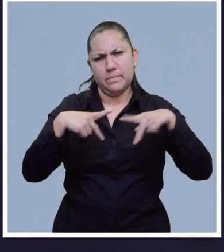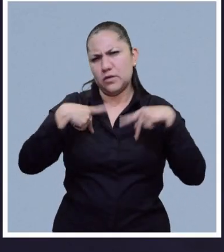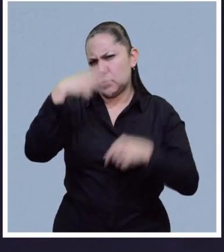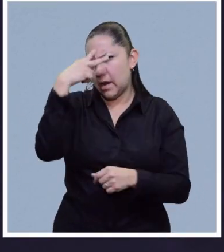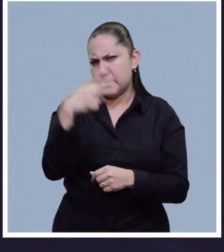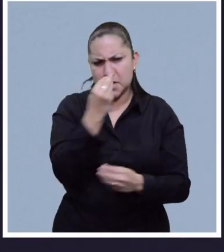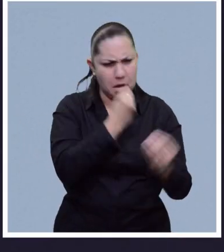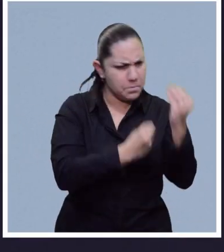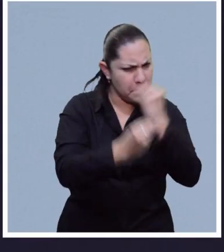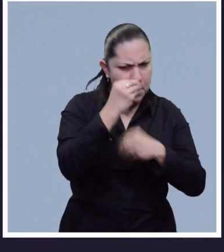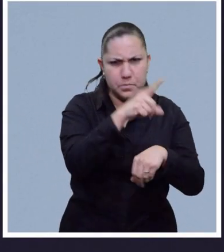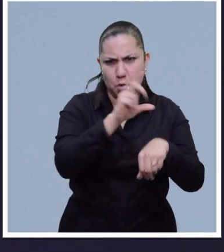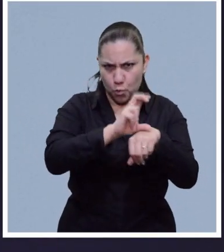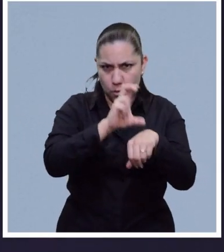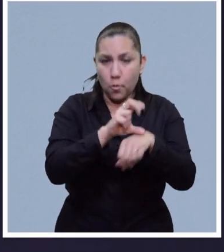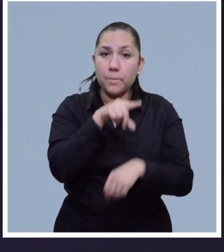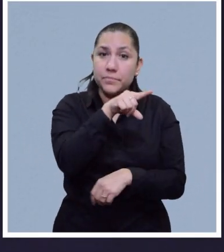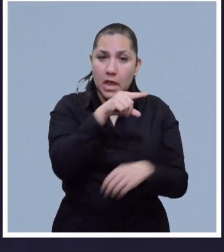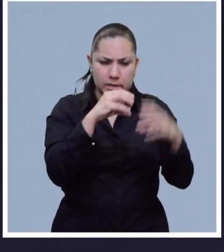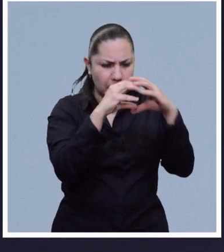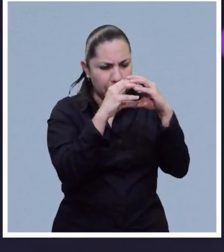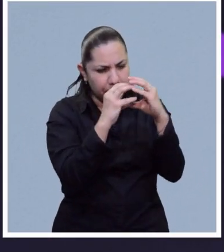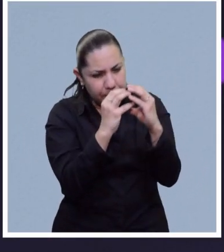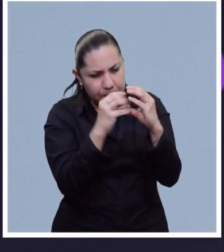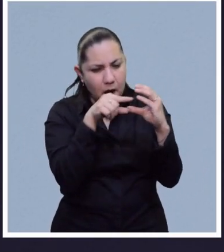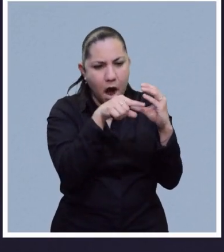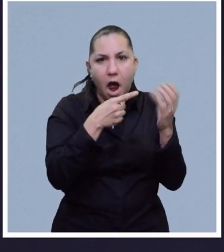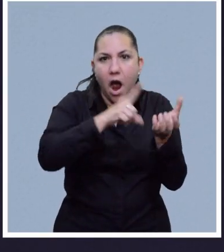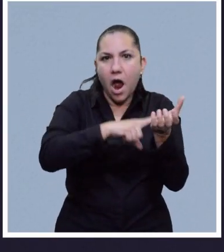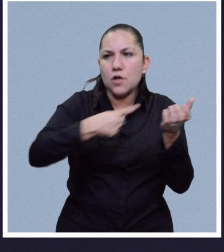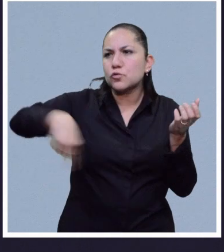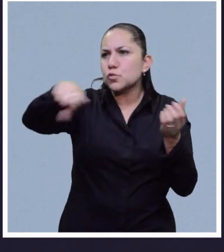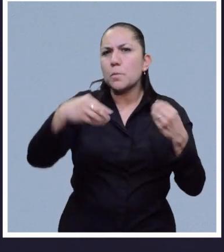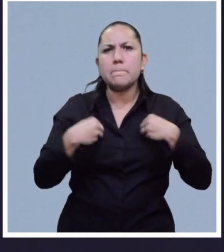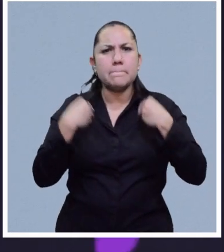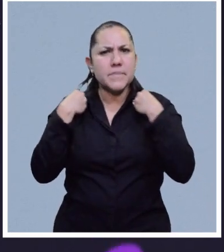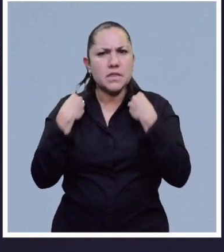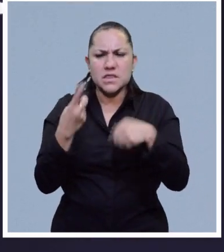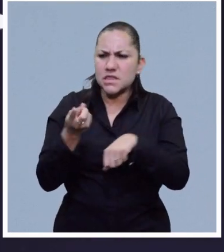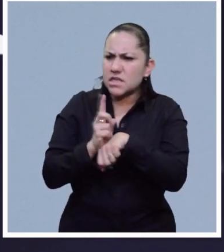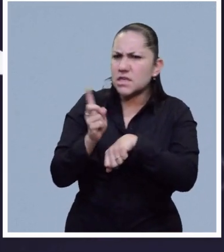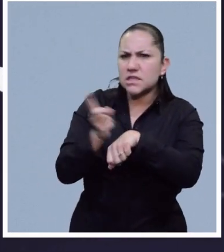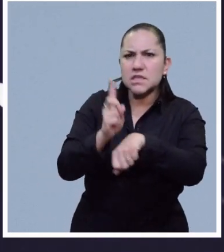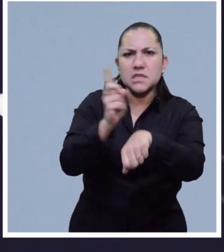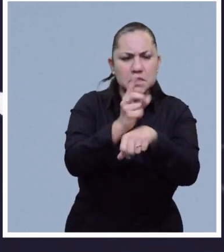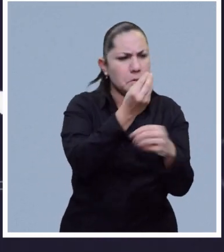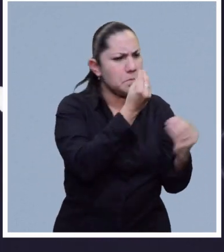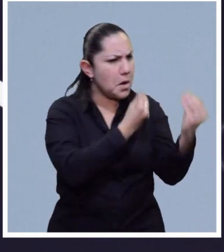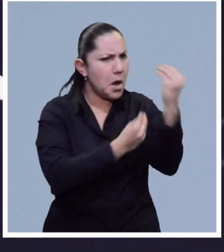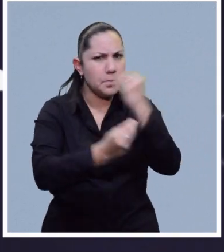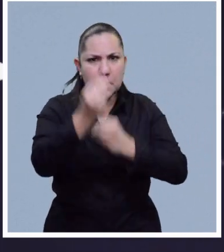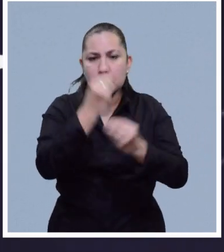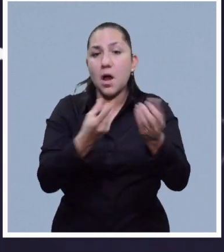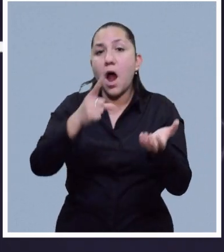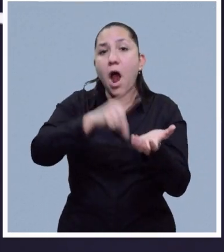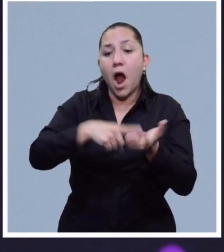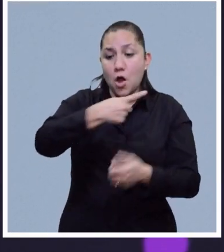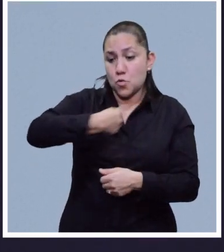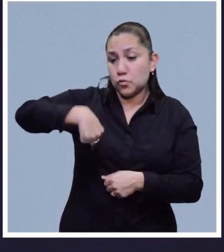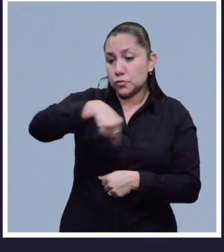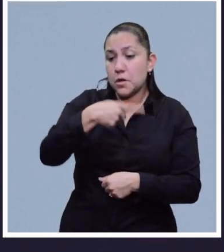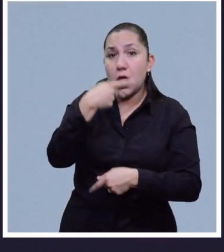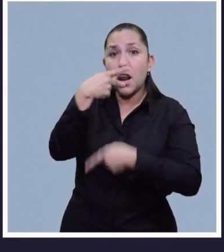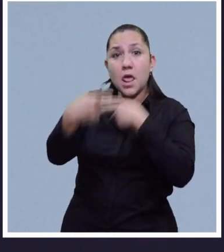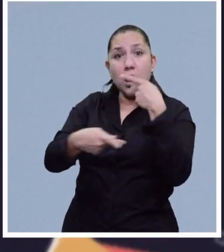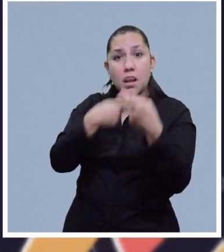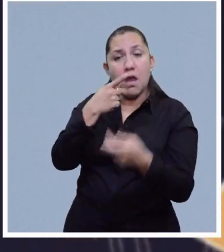de cuerpo redondo u ovalado y dureza variable también es recurrente en nuestra vida cotidiana y lo utilizamos incluso dentro de